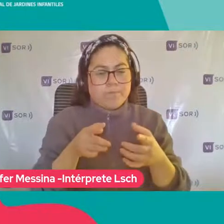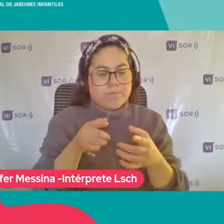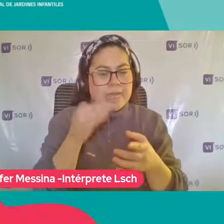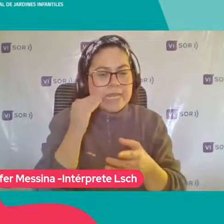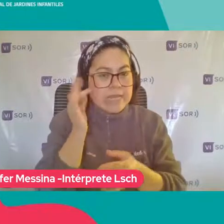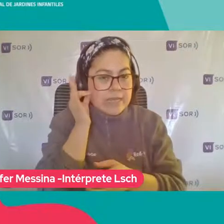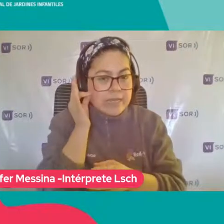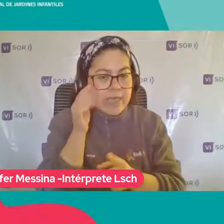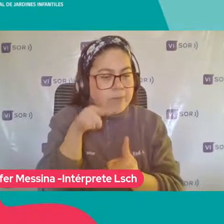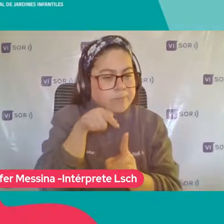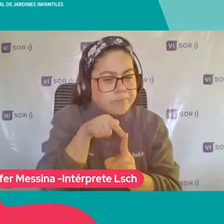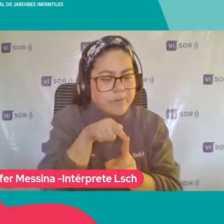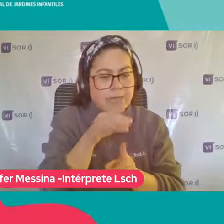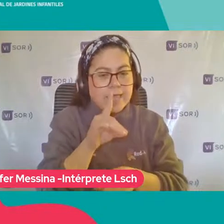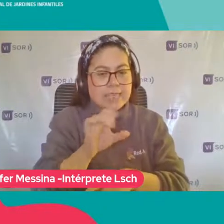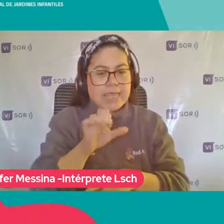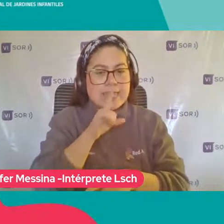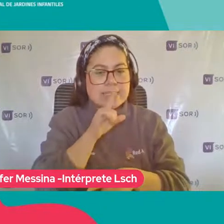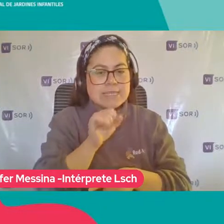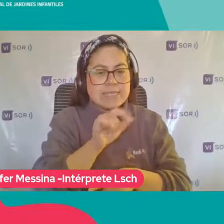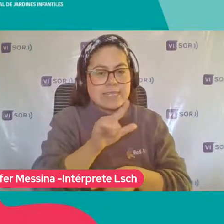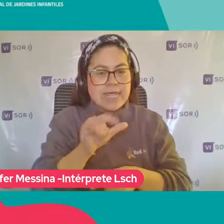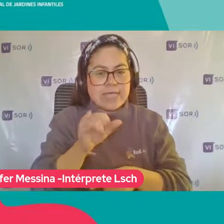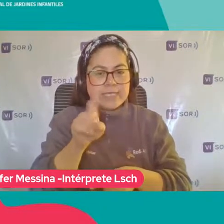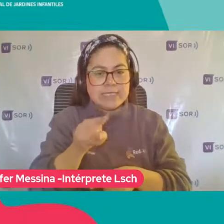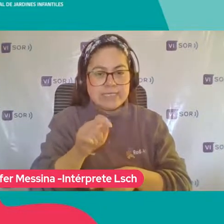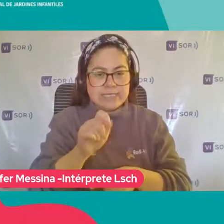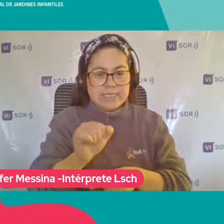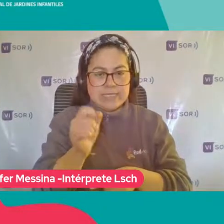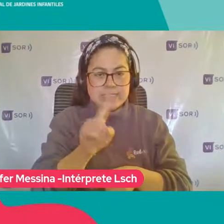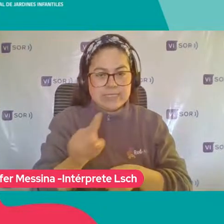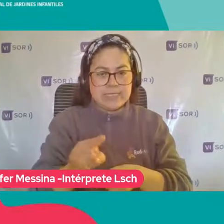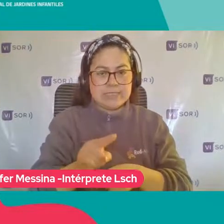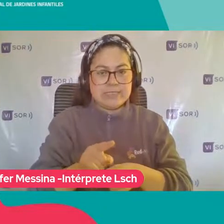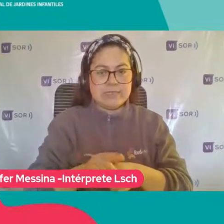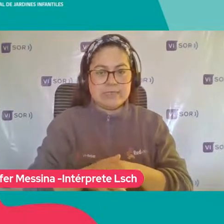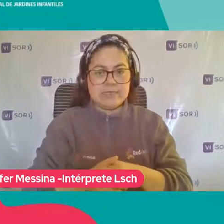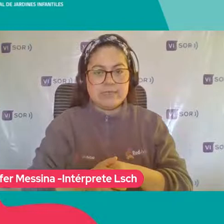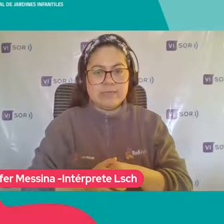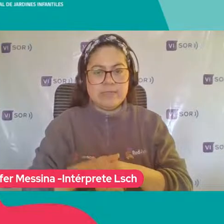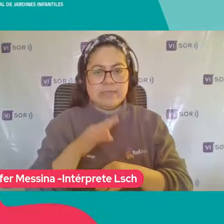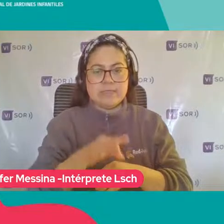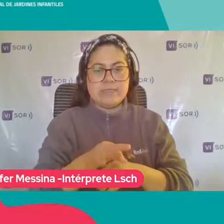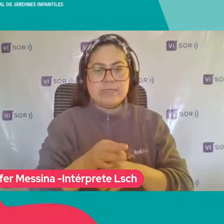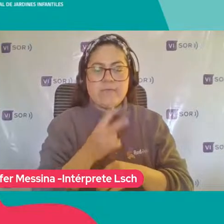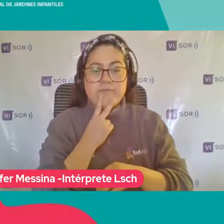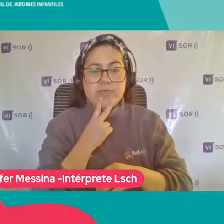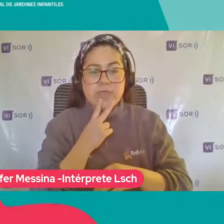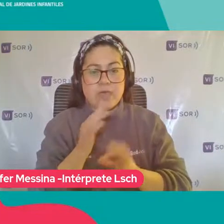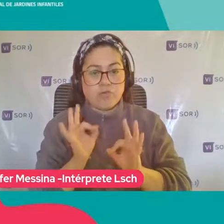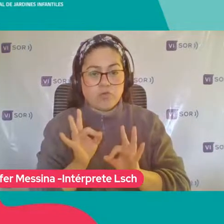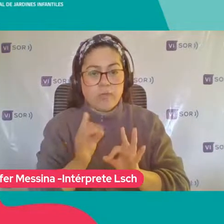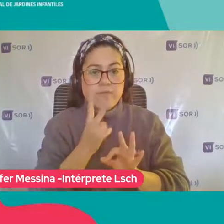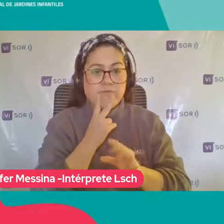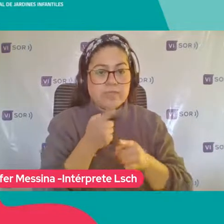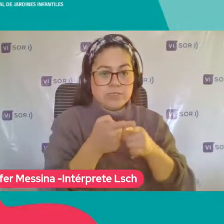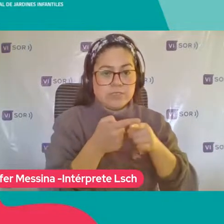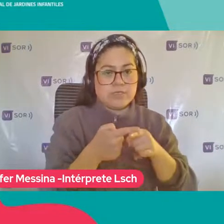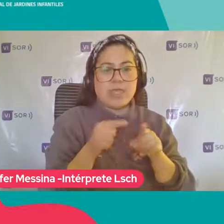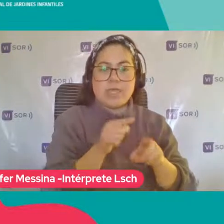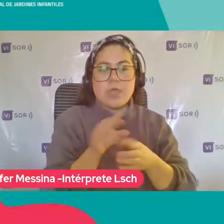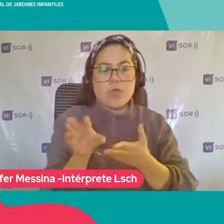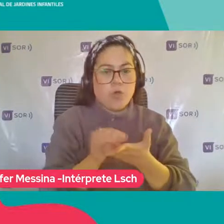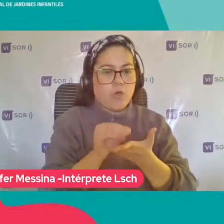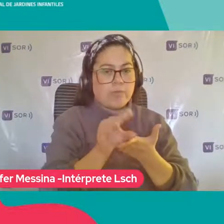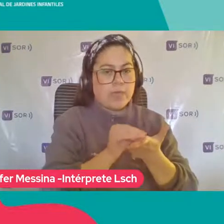Entonces Al ser muy detallistas Uno también Eso lo lleva A la vía cotidiana Y a la vía social Entonces Se adaptan Imitan Mucho